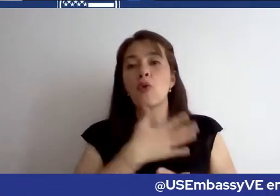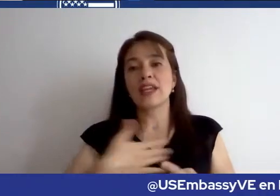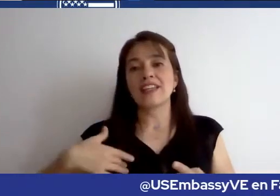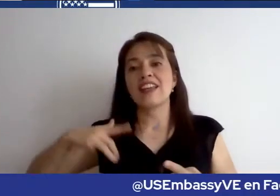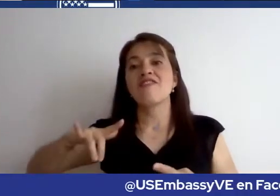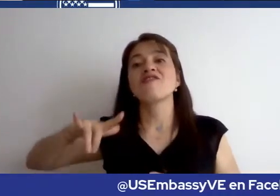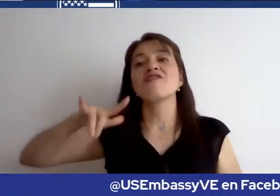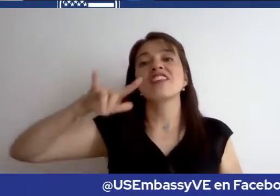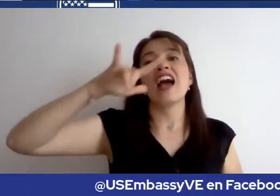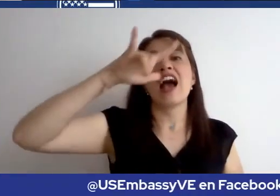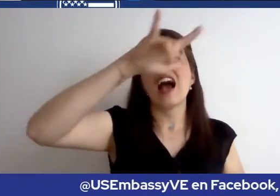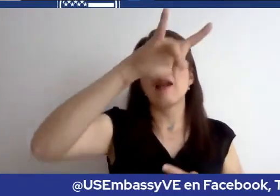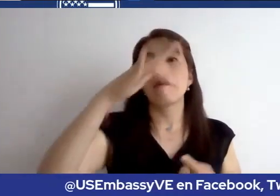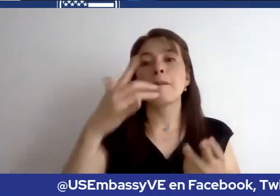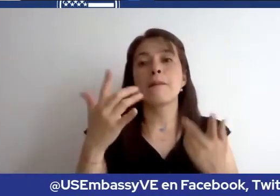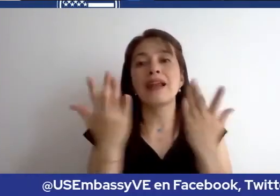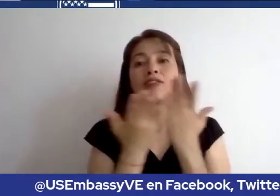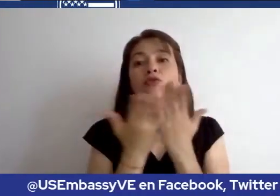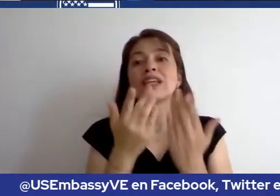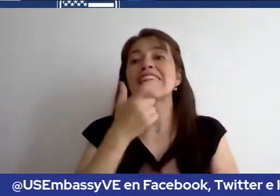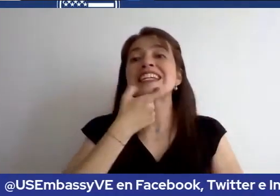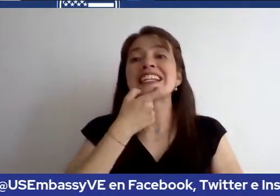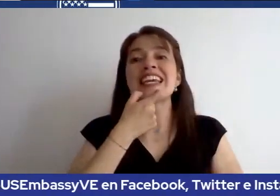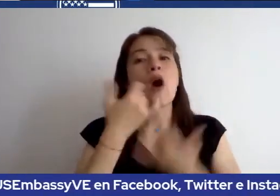eeuu para estudiar inglés